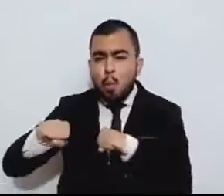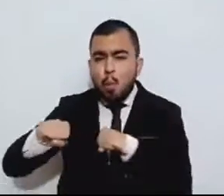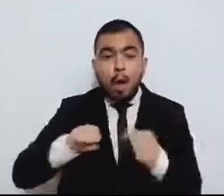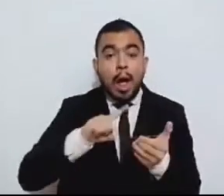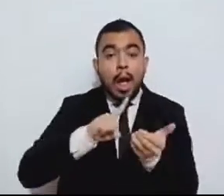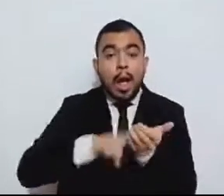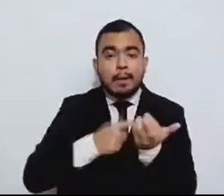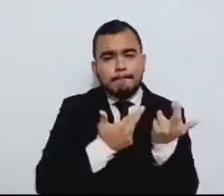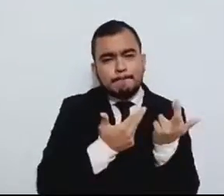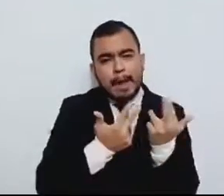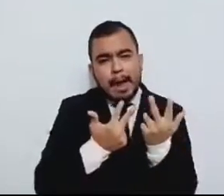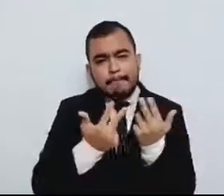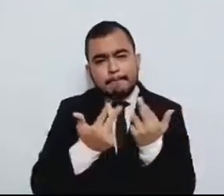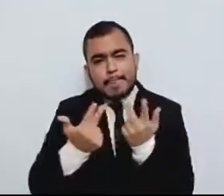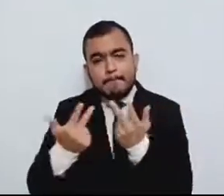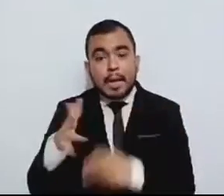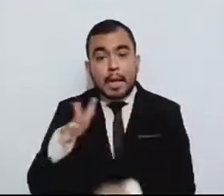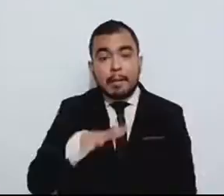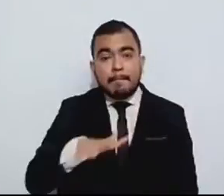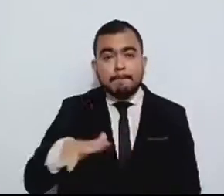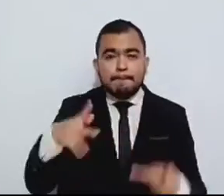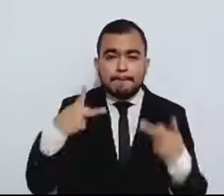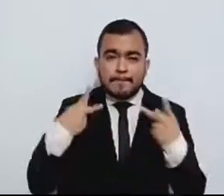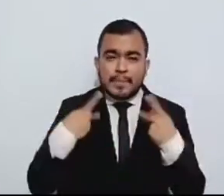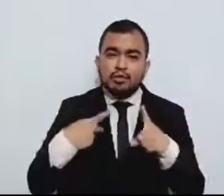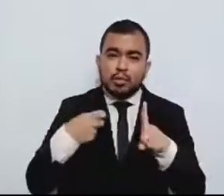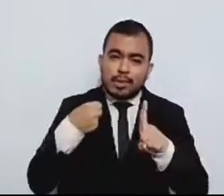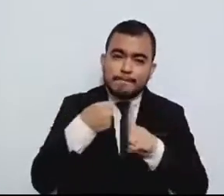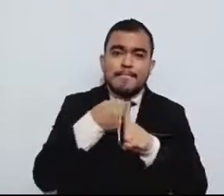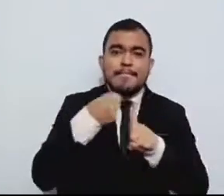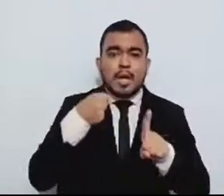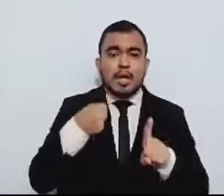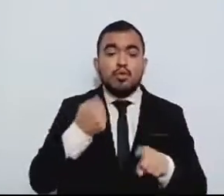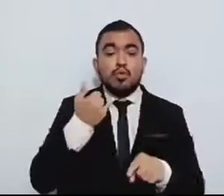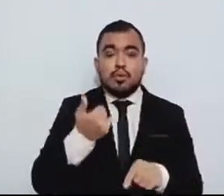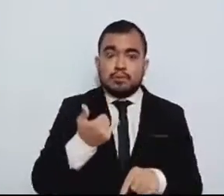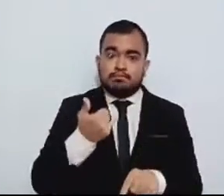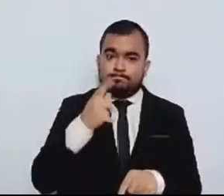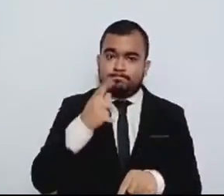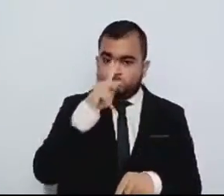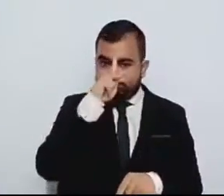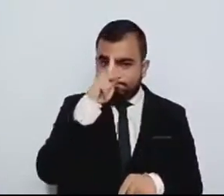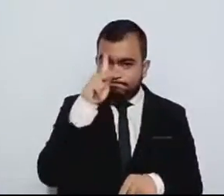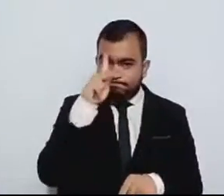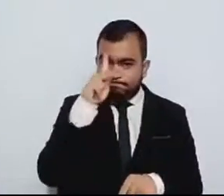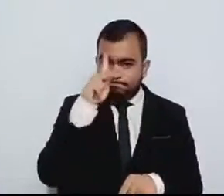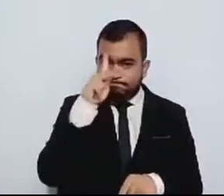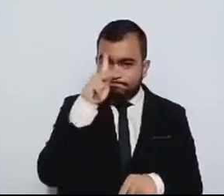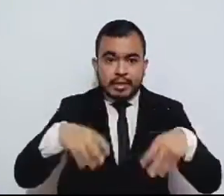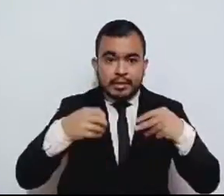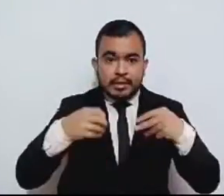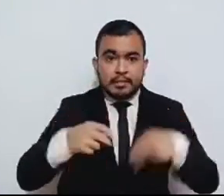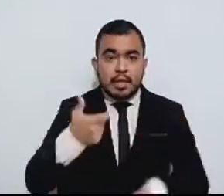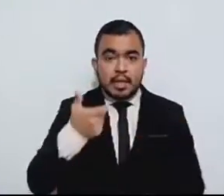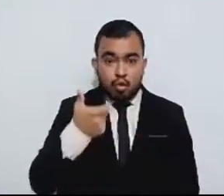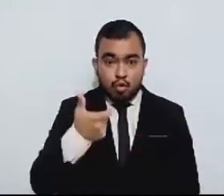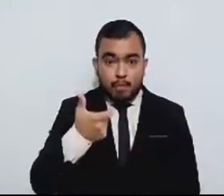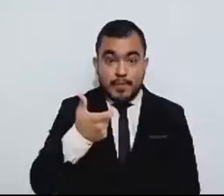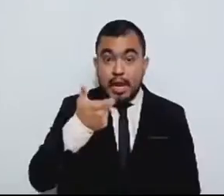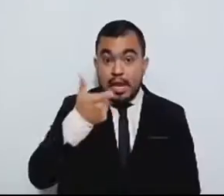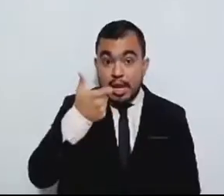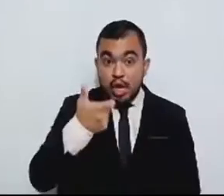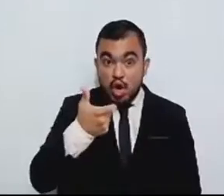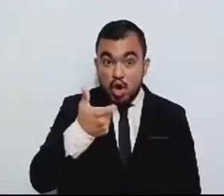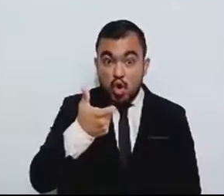impacto en la población y fuertes pérdidas económicas. El impacto económico que los desastres naturales